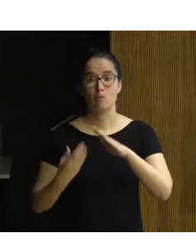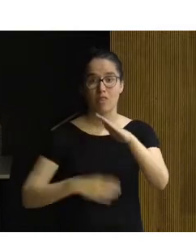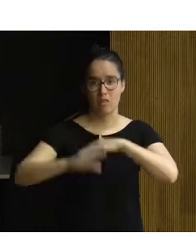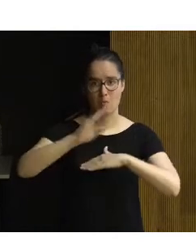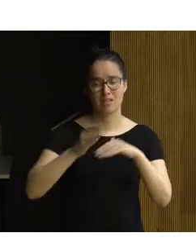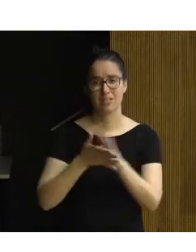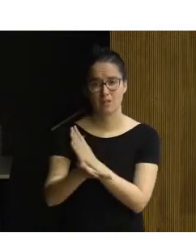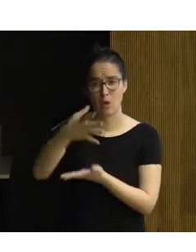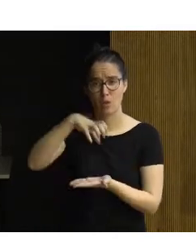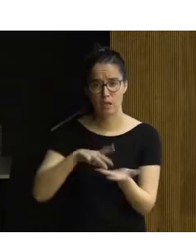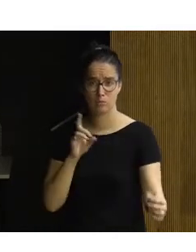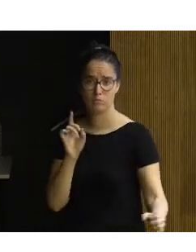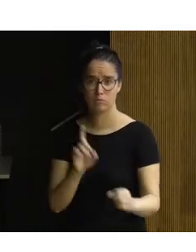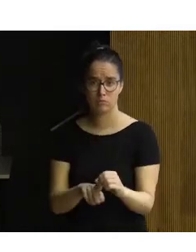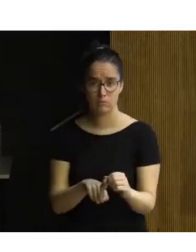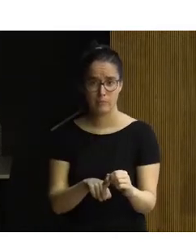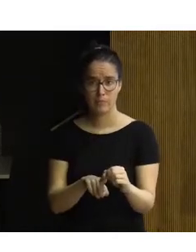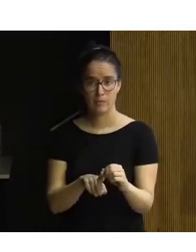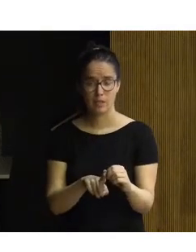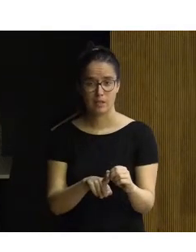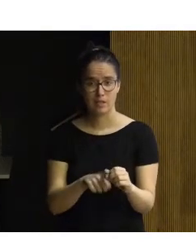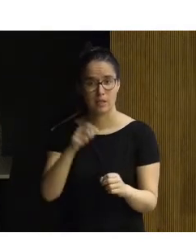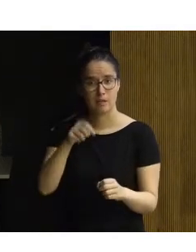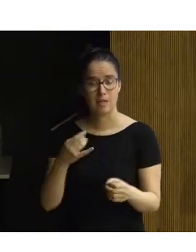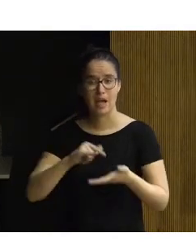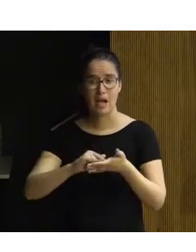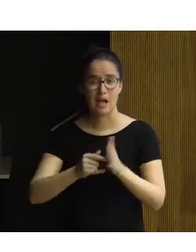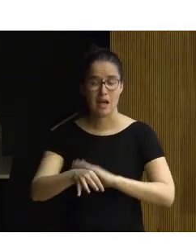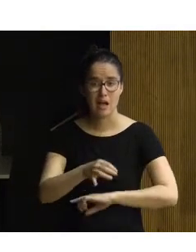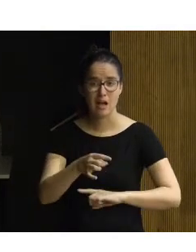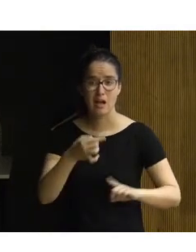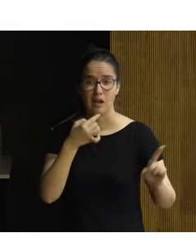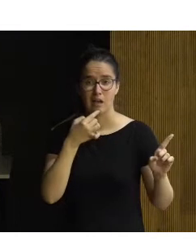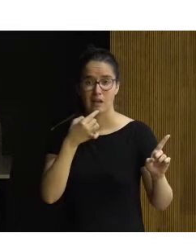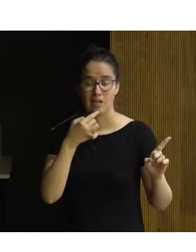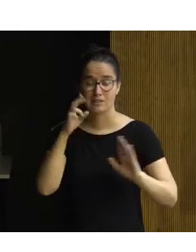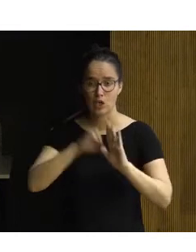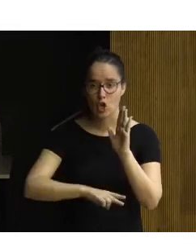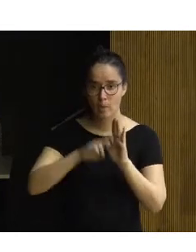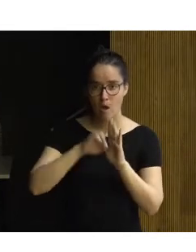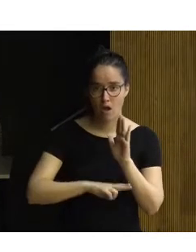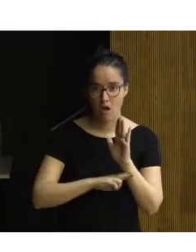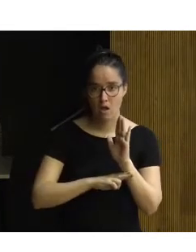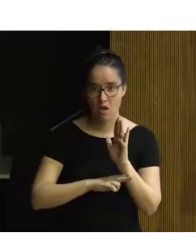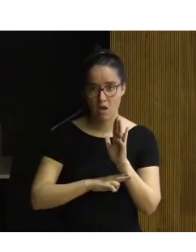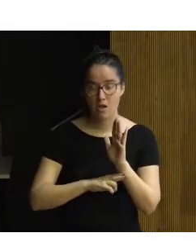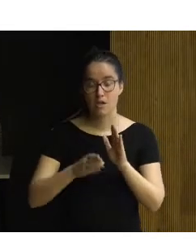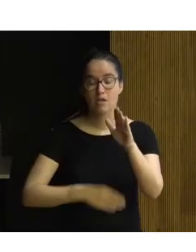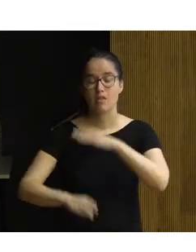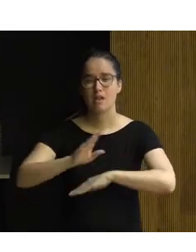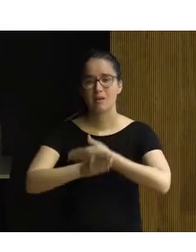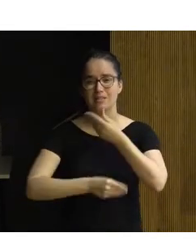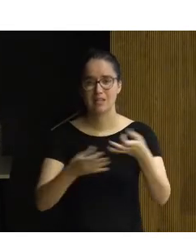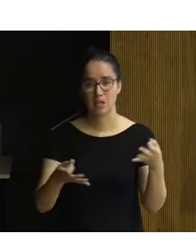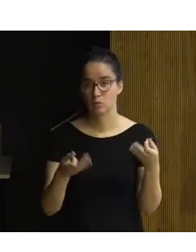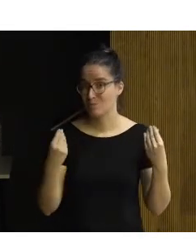que es un centro que ha participado, tenemos aquí al arquitecta, en esta norma. Y CEAPAT lo que ha hecho ha